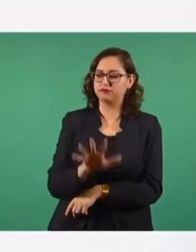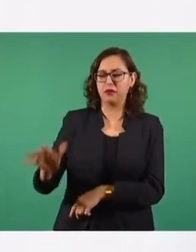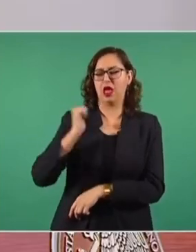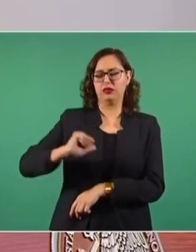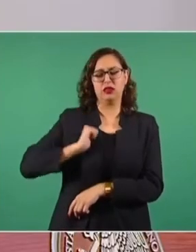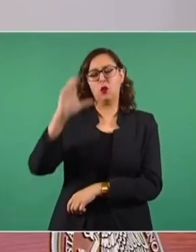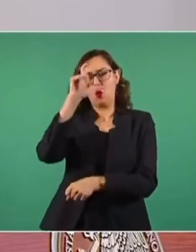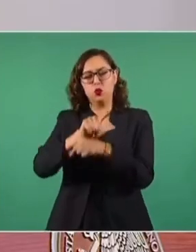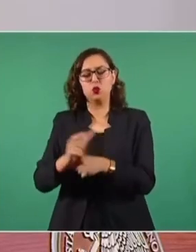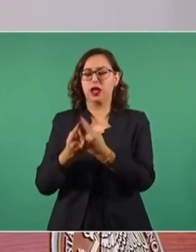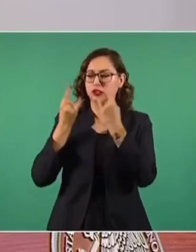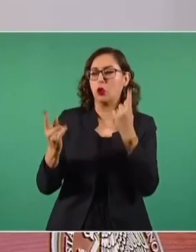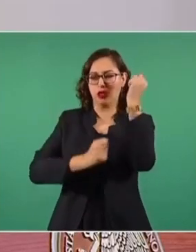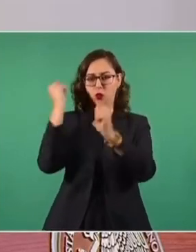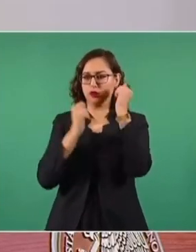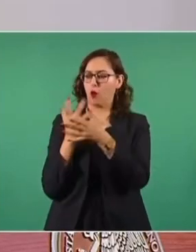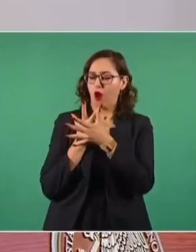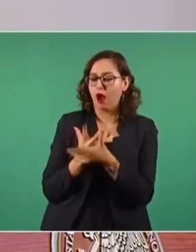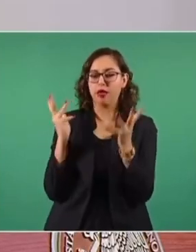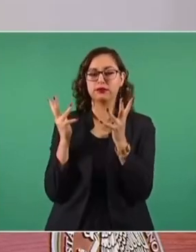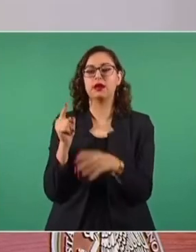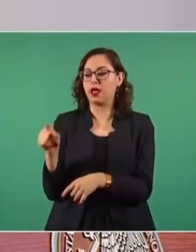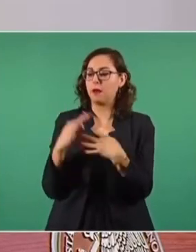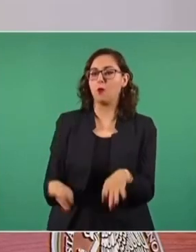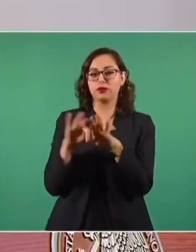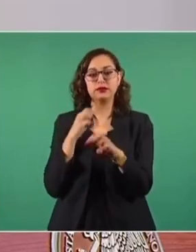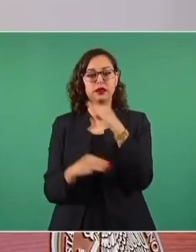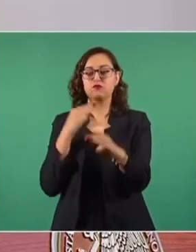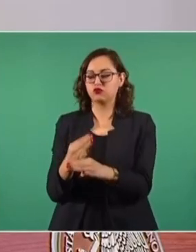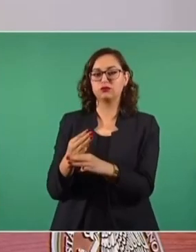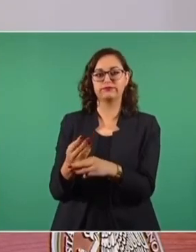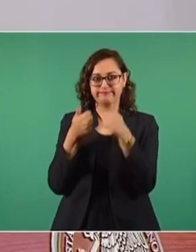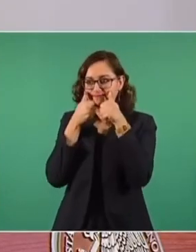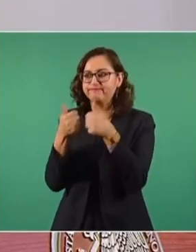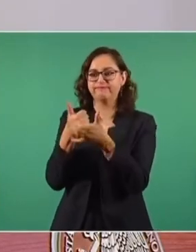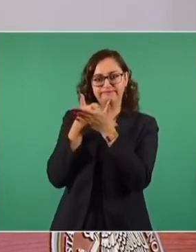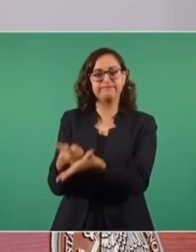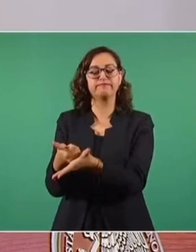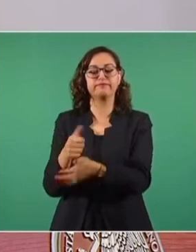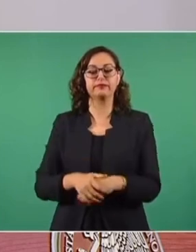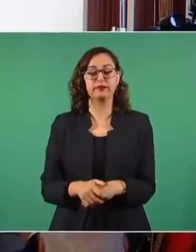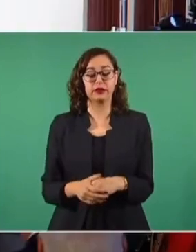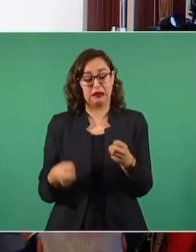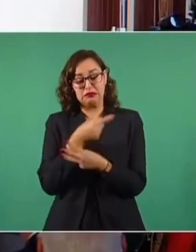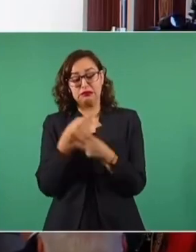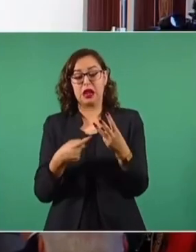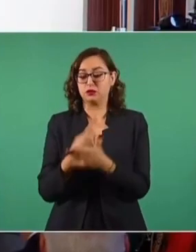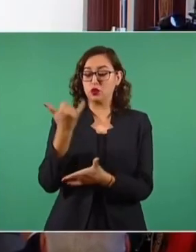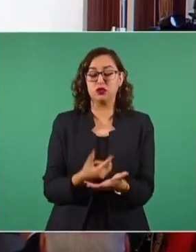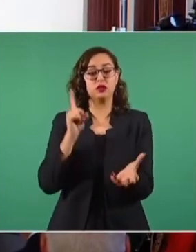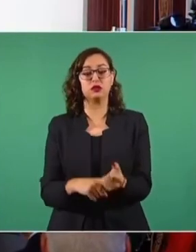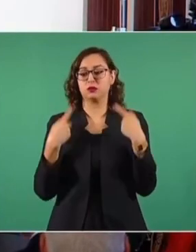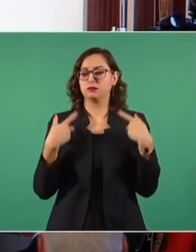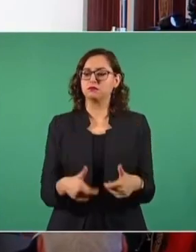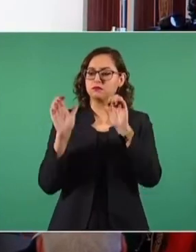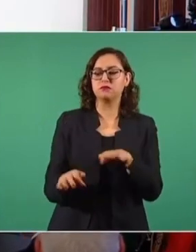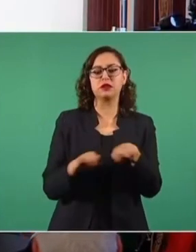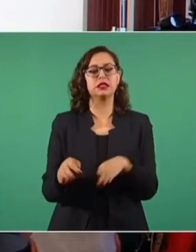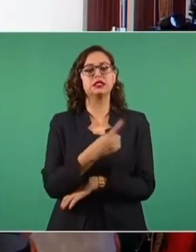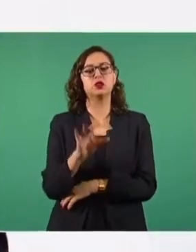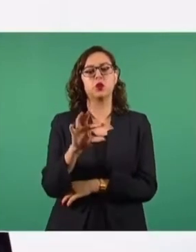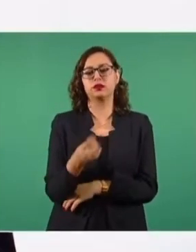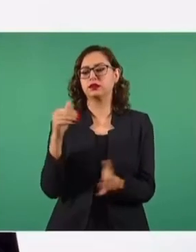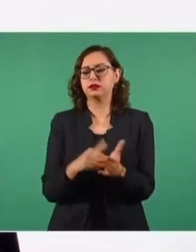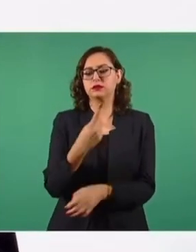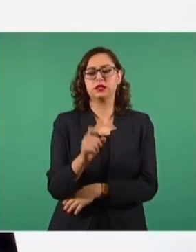arqueológica, cultural y turística del país y una de las más importantes del mundo. Tan solo en la ejecución de estos tres grandes proyectos se están generando 143